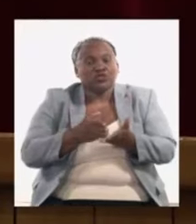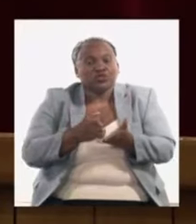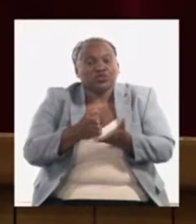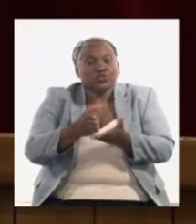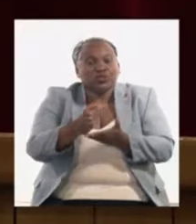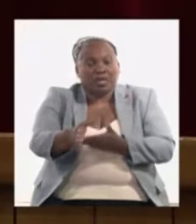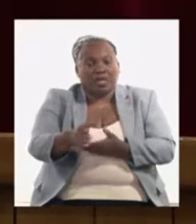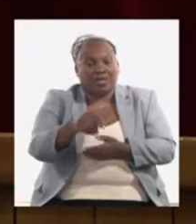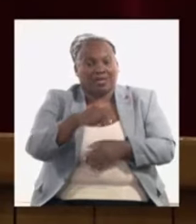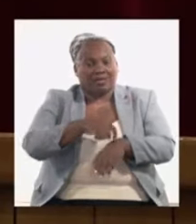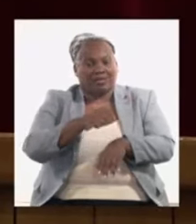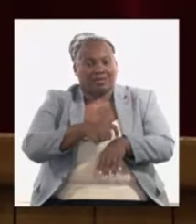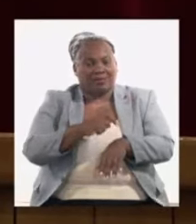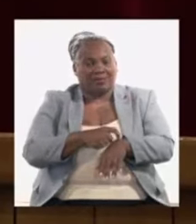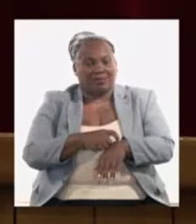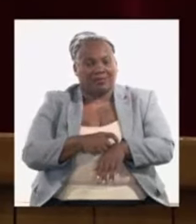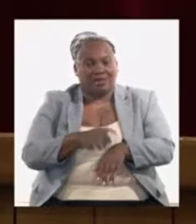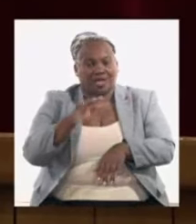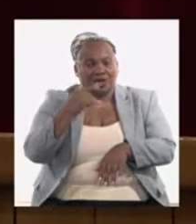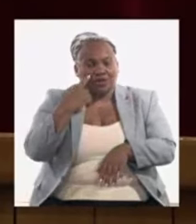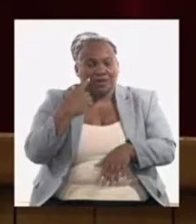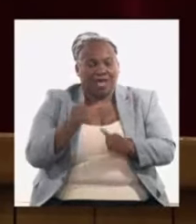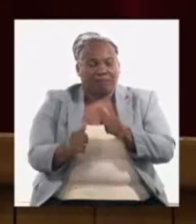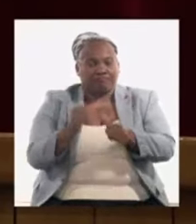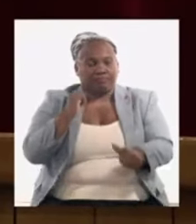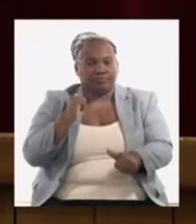tiempo que no marquen retrocesos